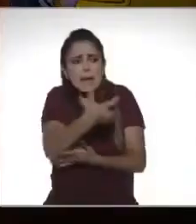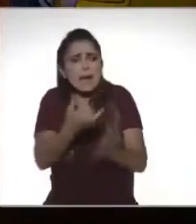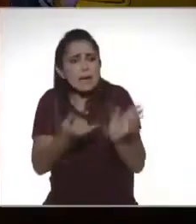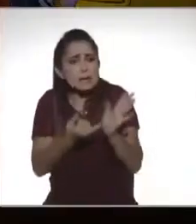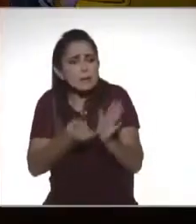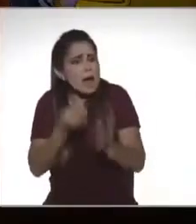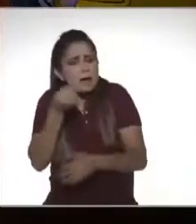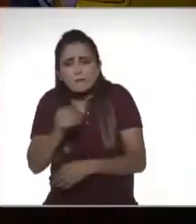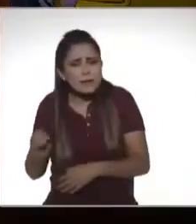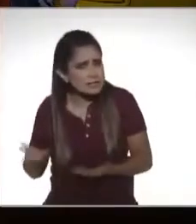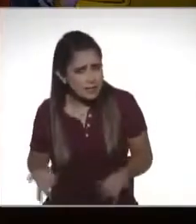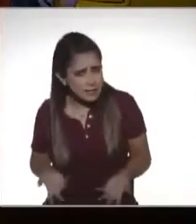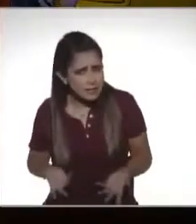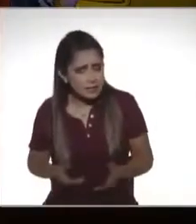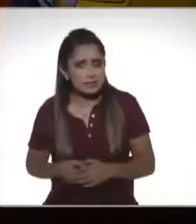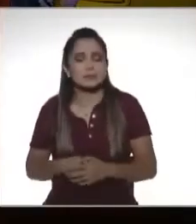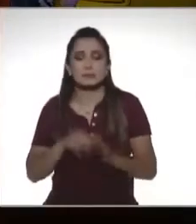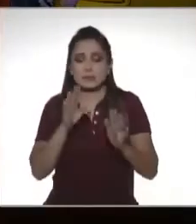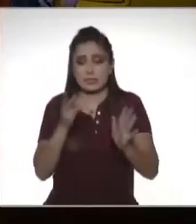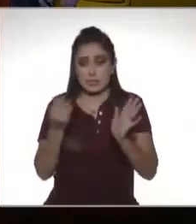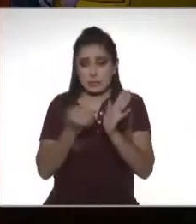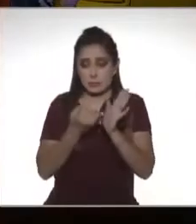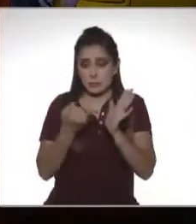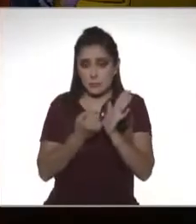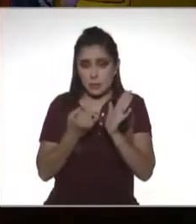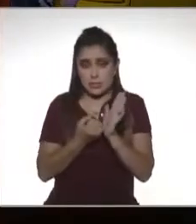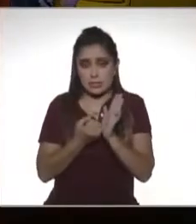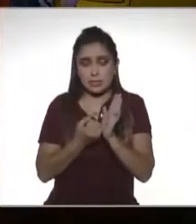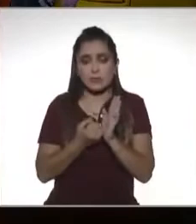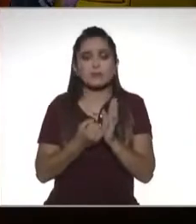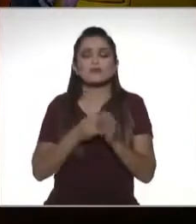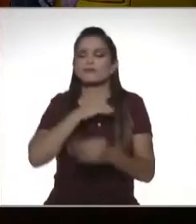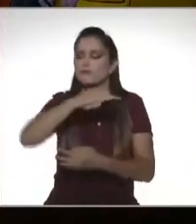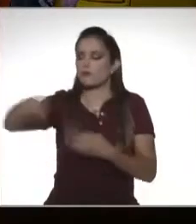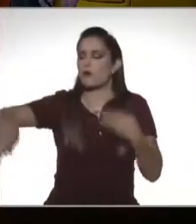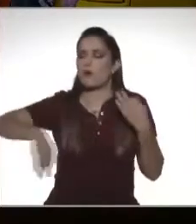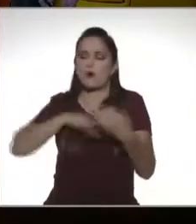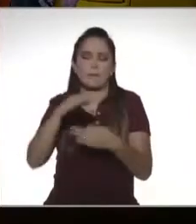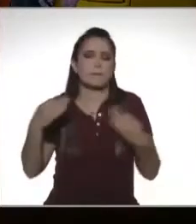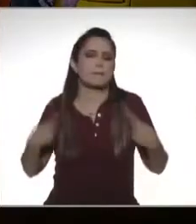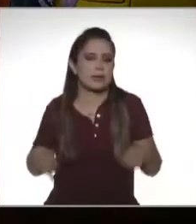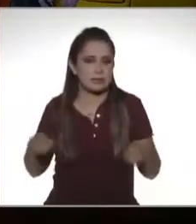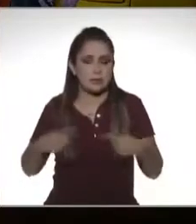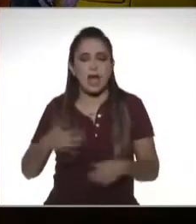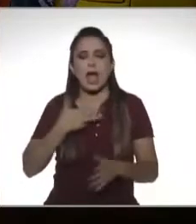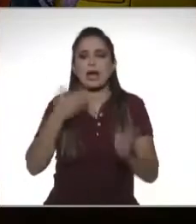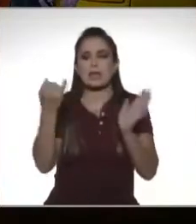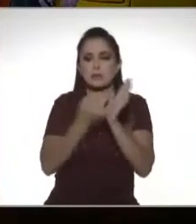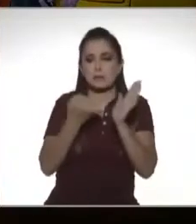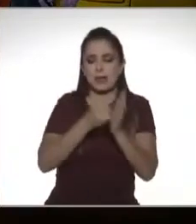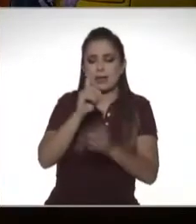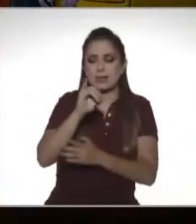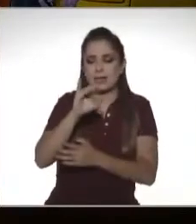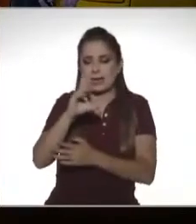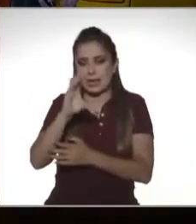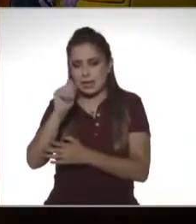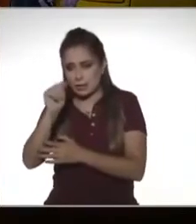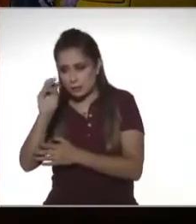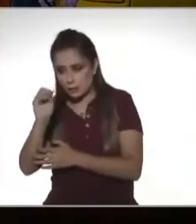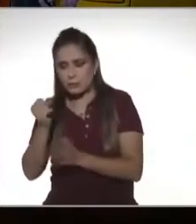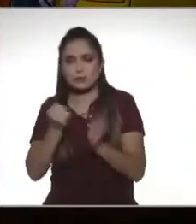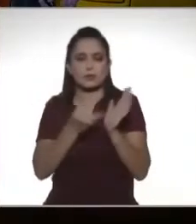Bueno, en principio, los impuestos se pagan por casi todas las personas. Hay impuestos directos, hay impuestos